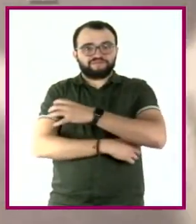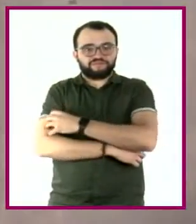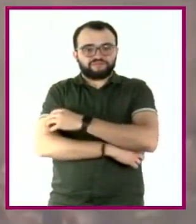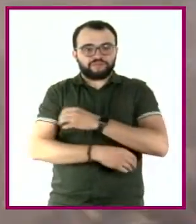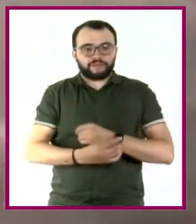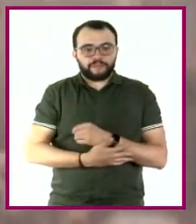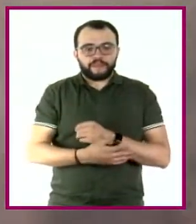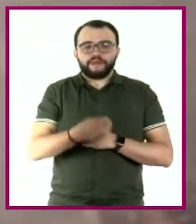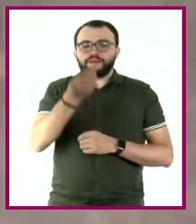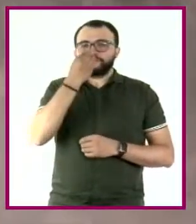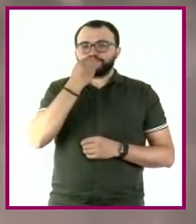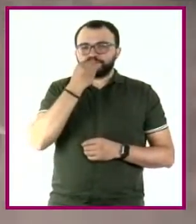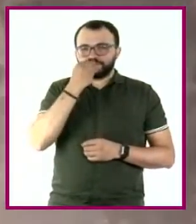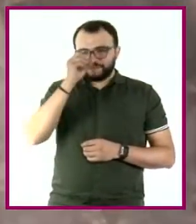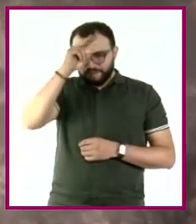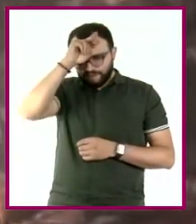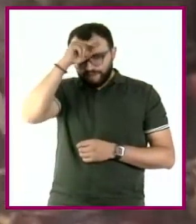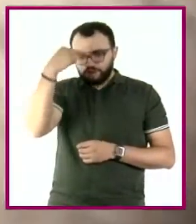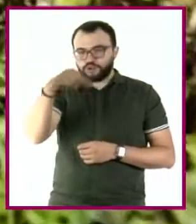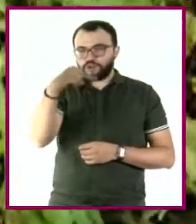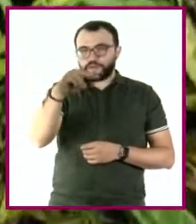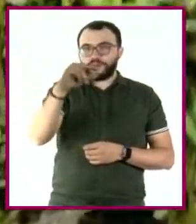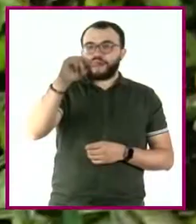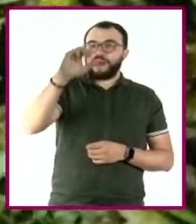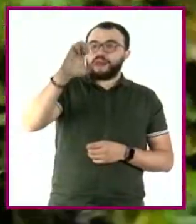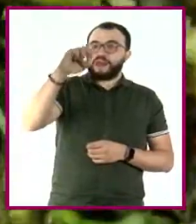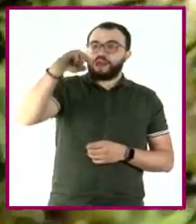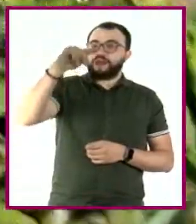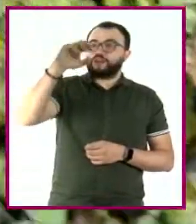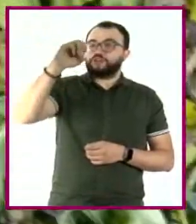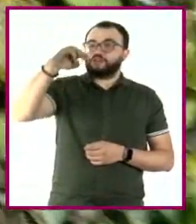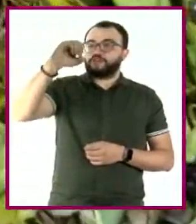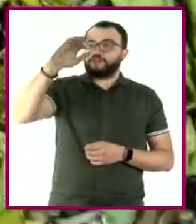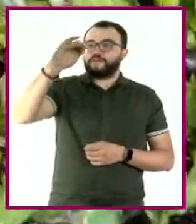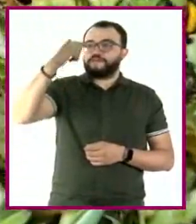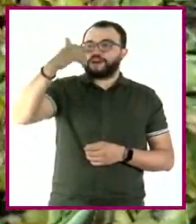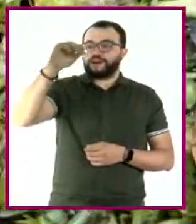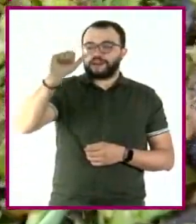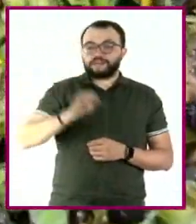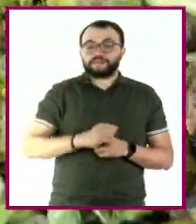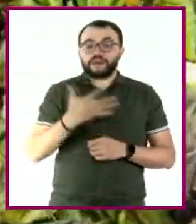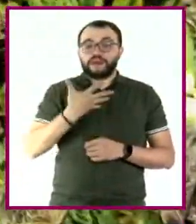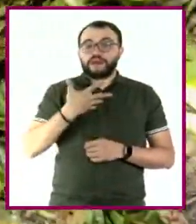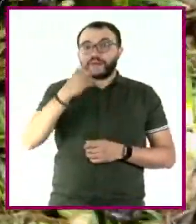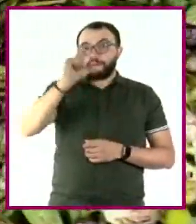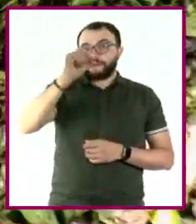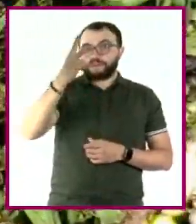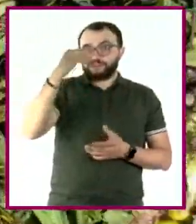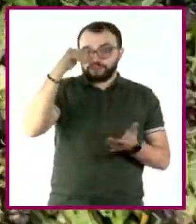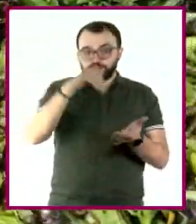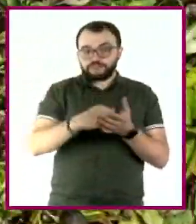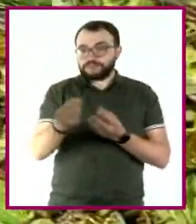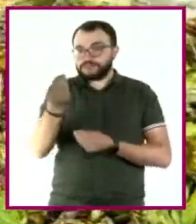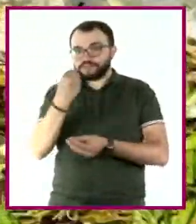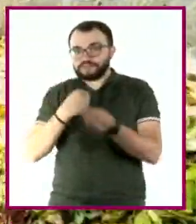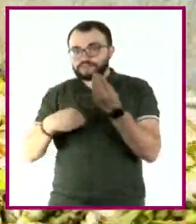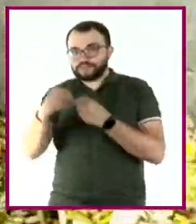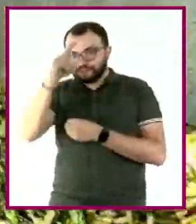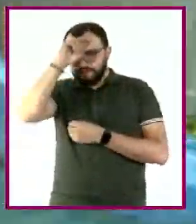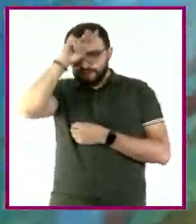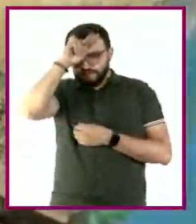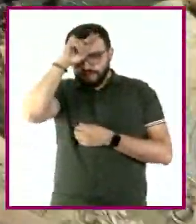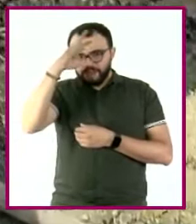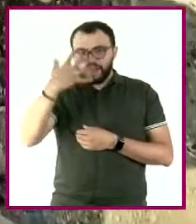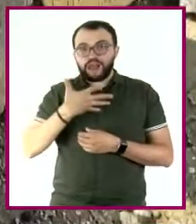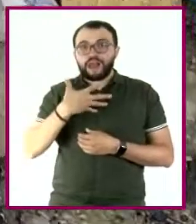insectos se llama entomofagia. De las 2.000 especies de insectos comestibles que existen en el mundo, poco más de la cuarta parte se